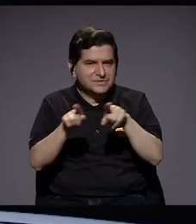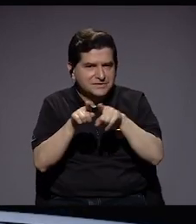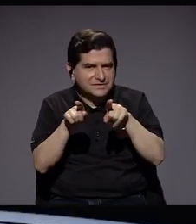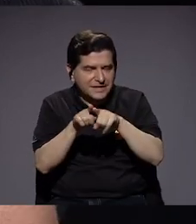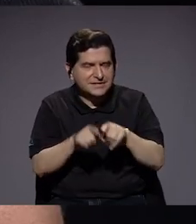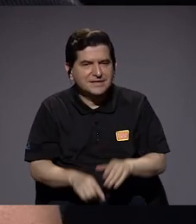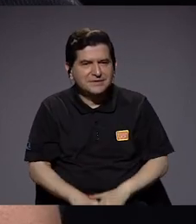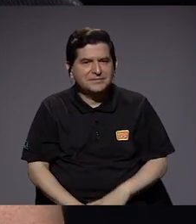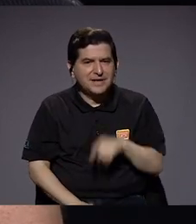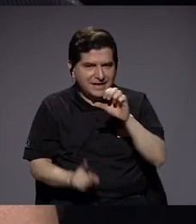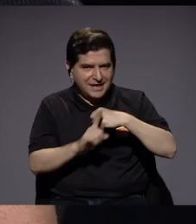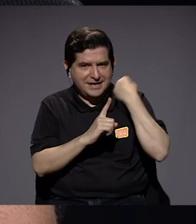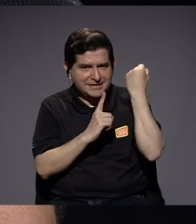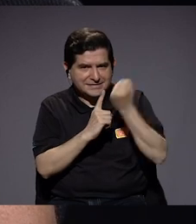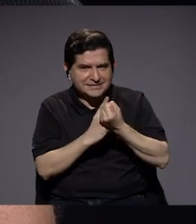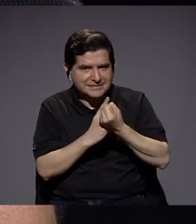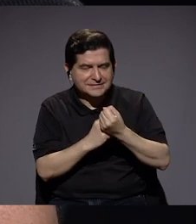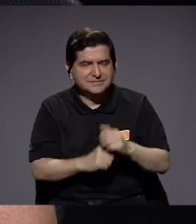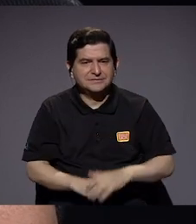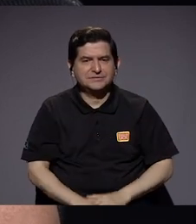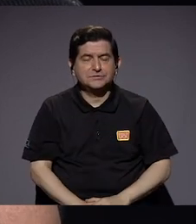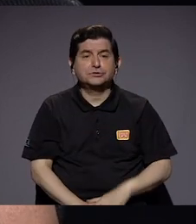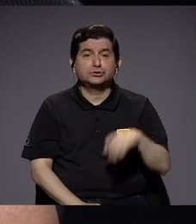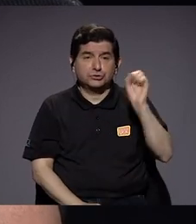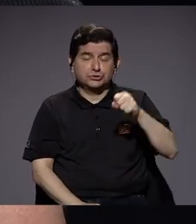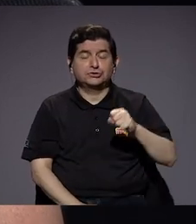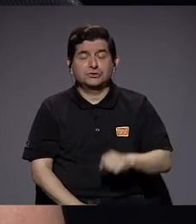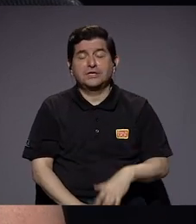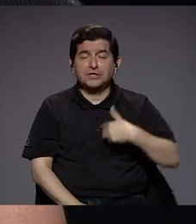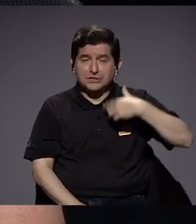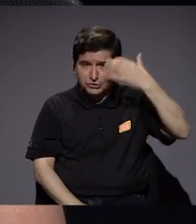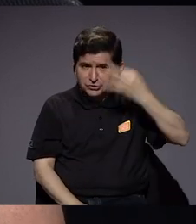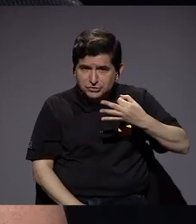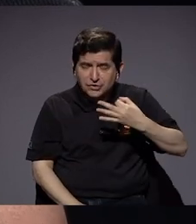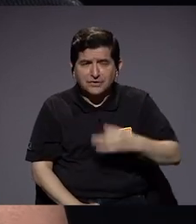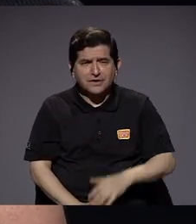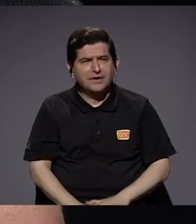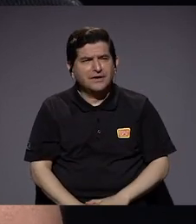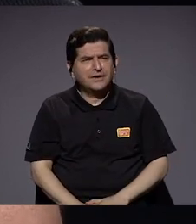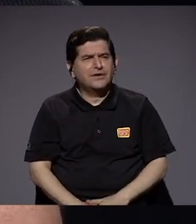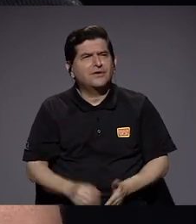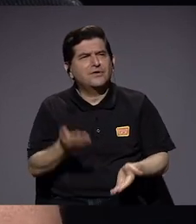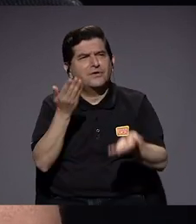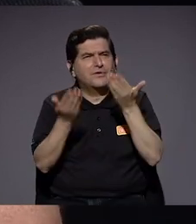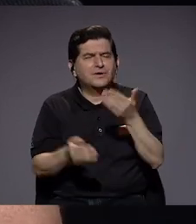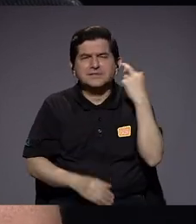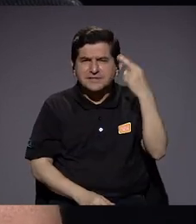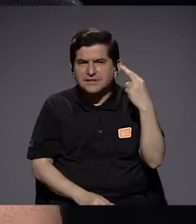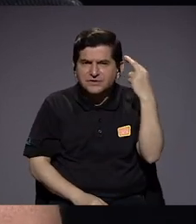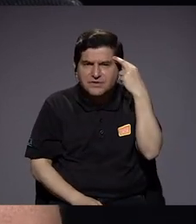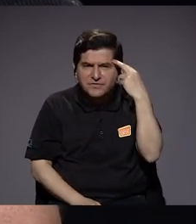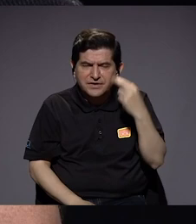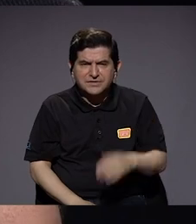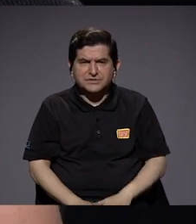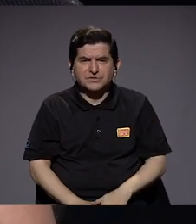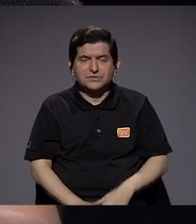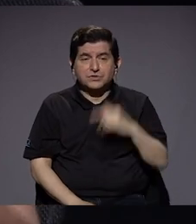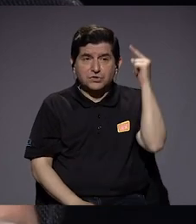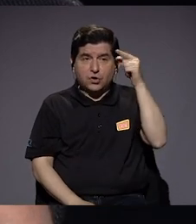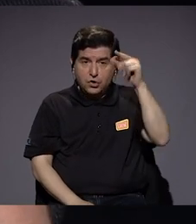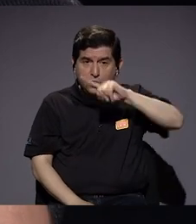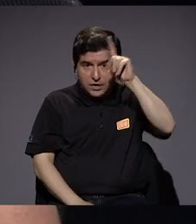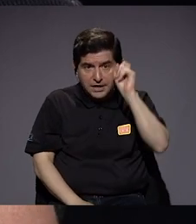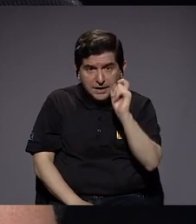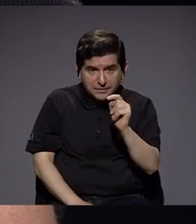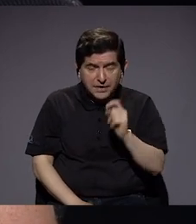destacarlo. Así es, sí. Entonces, creo que esas son las, haciendo un poco reflexión en la lógica que lo planteas en la pregunta de